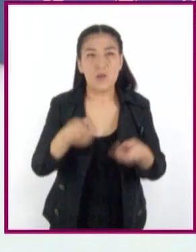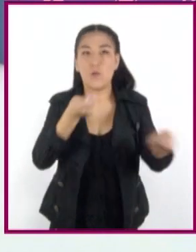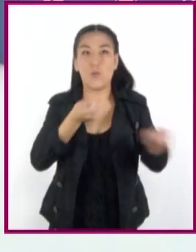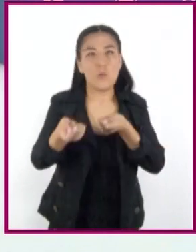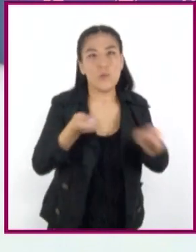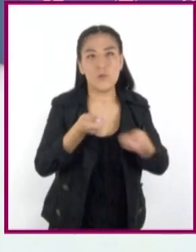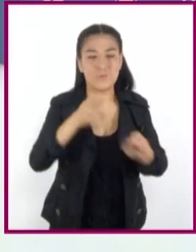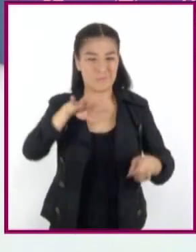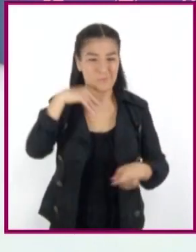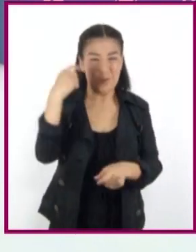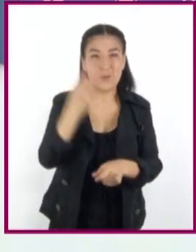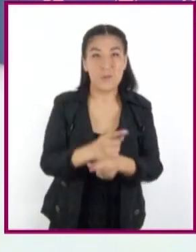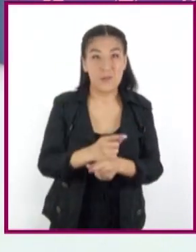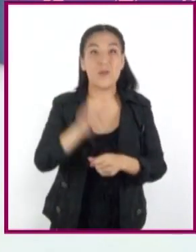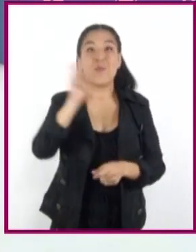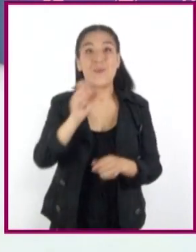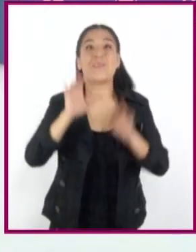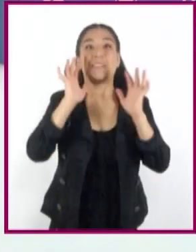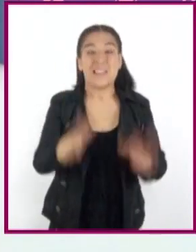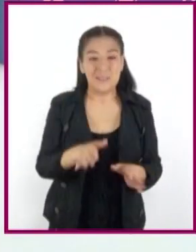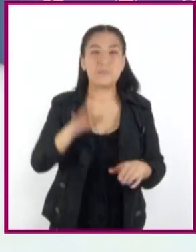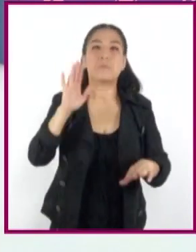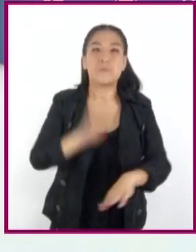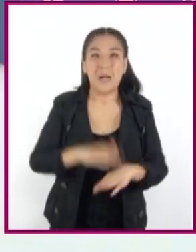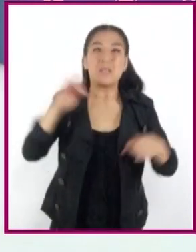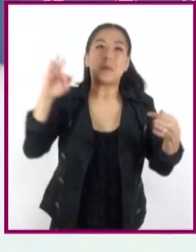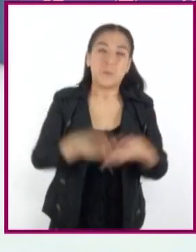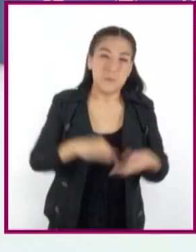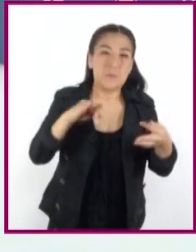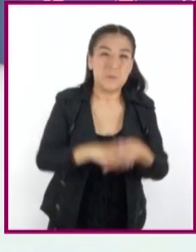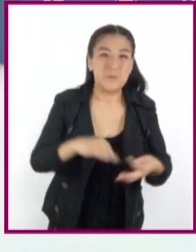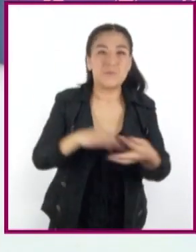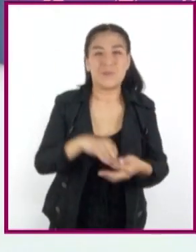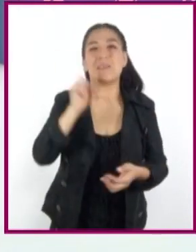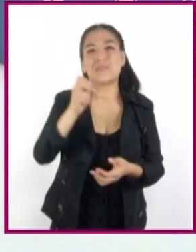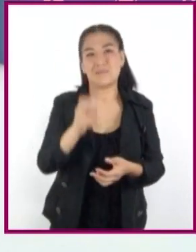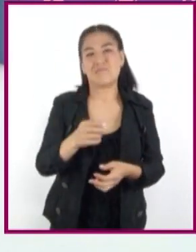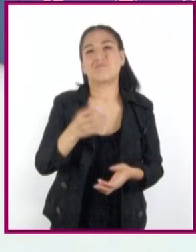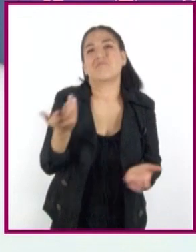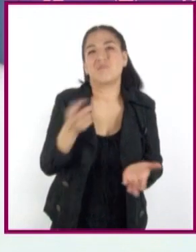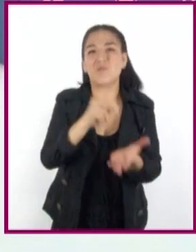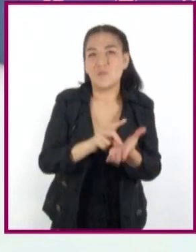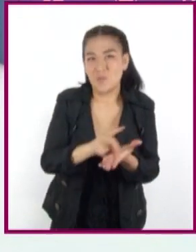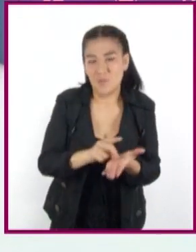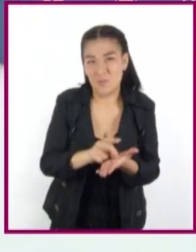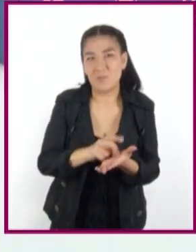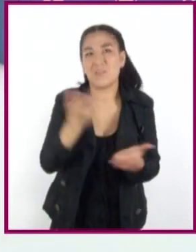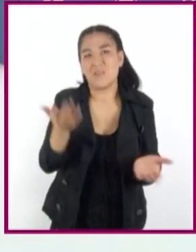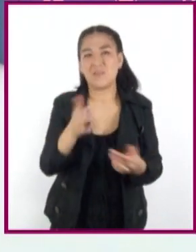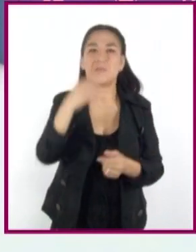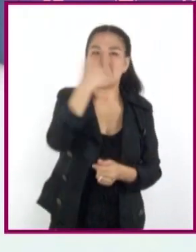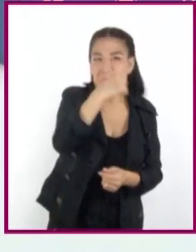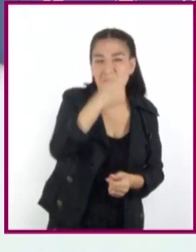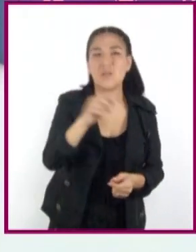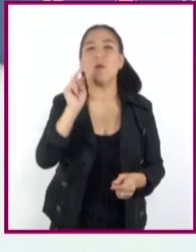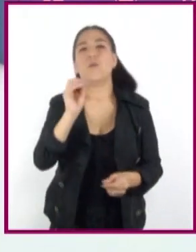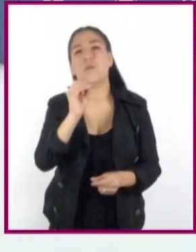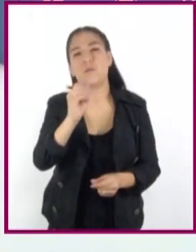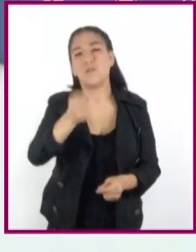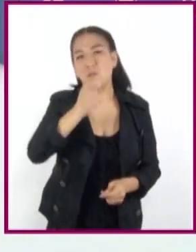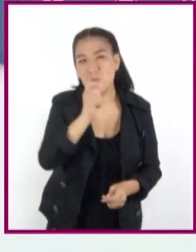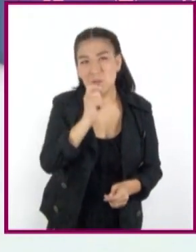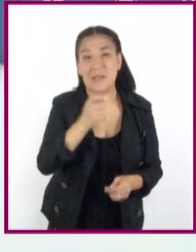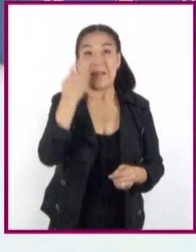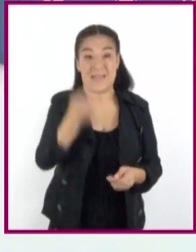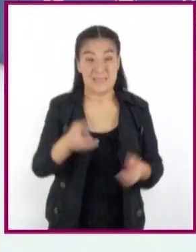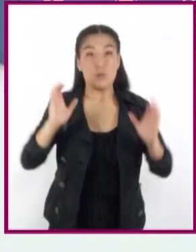principalmente, cuando se genera un hábito en relación al consumo de una sustancia. Al consumir sustancias, el